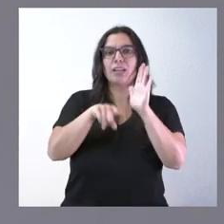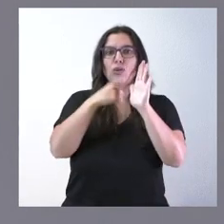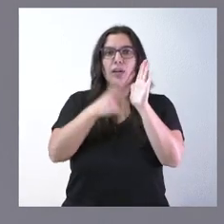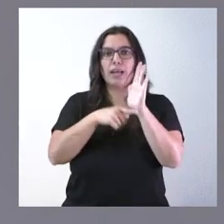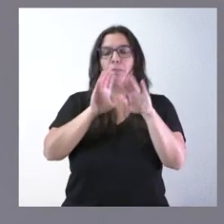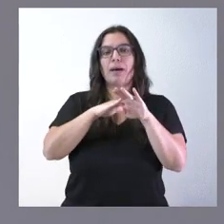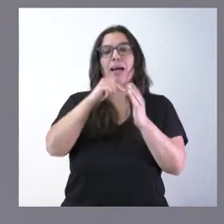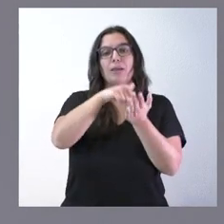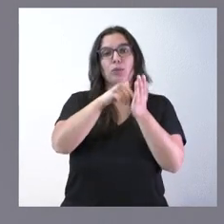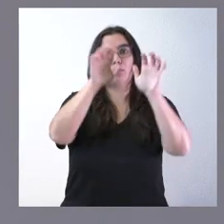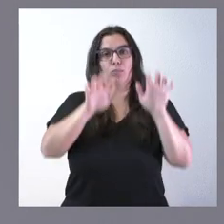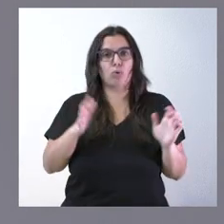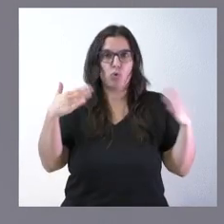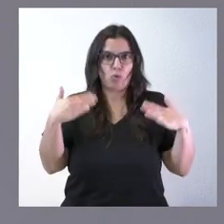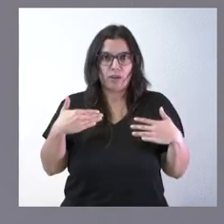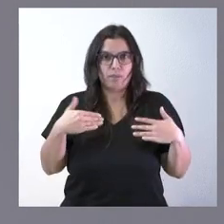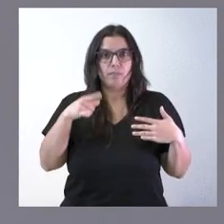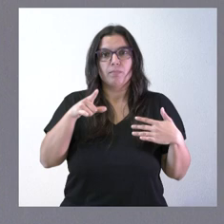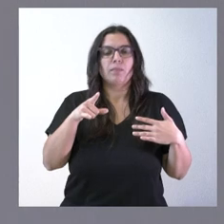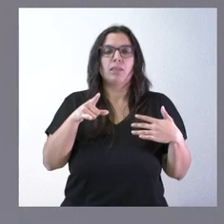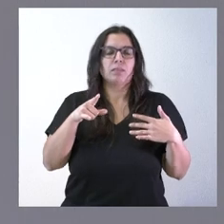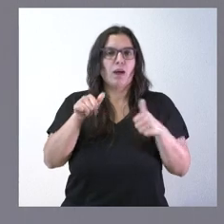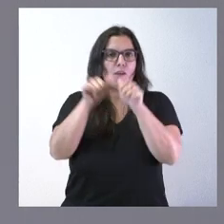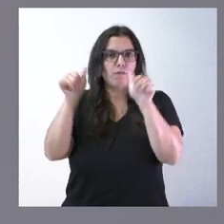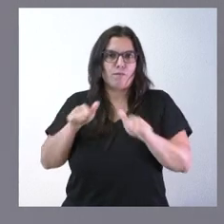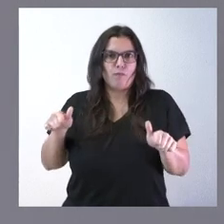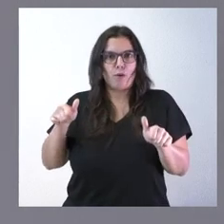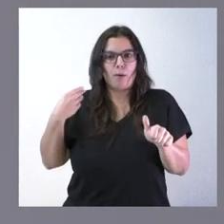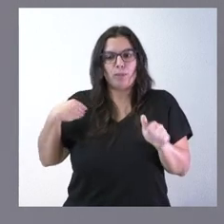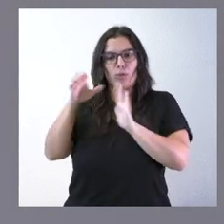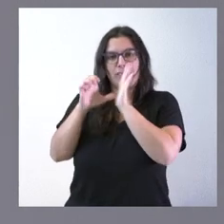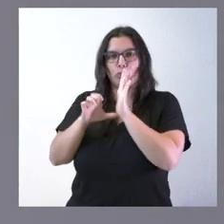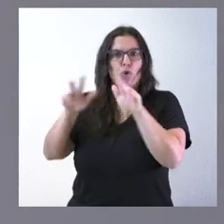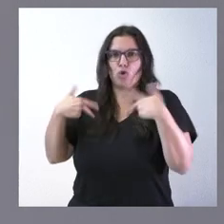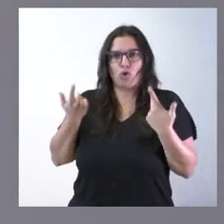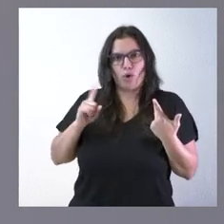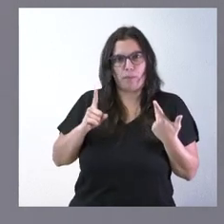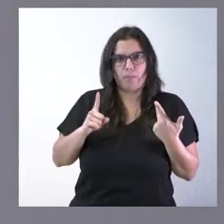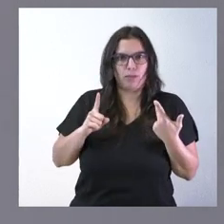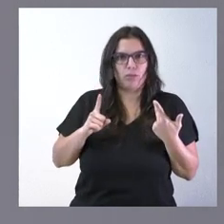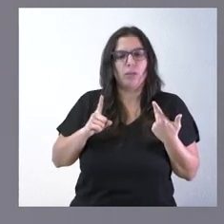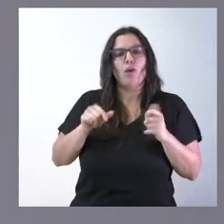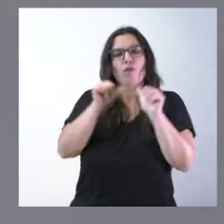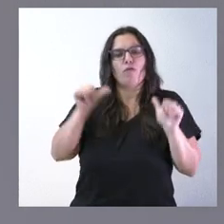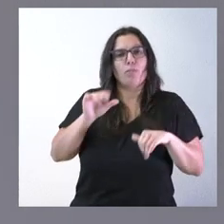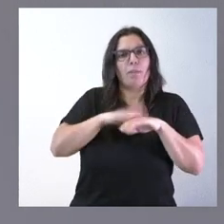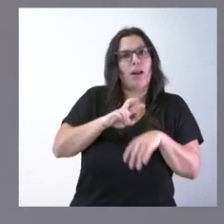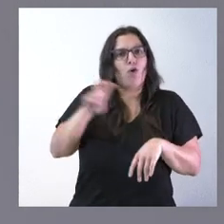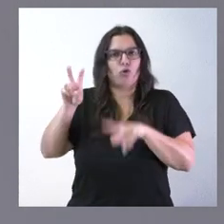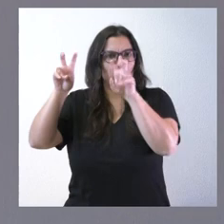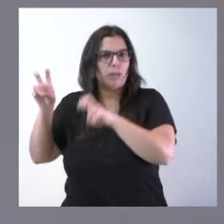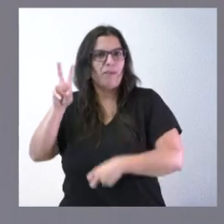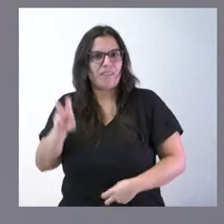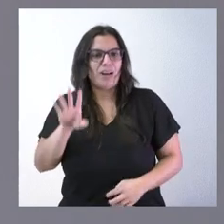reducción de impuestos esta es una fórmula que tenemos vedada dentro de nuestro estatuto de autonomía a otros aspectos pero no al ámbito tributario